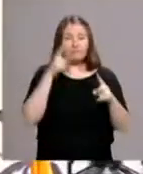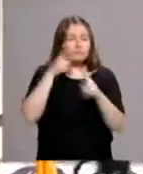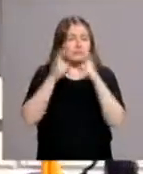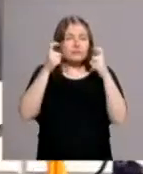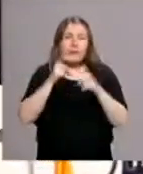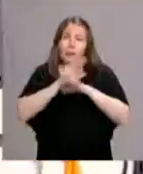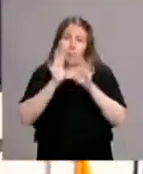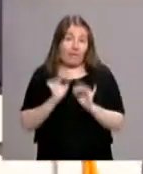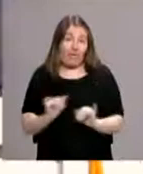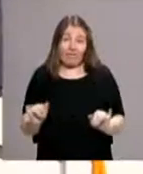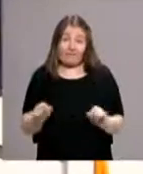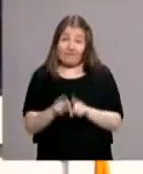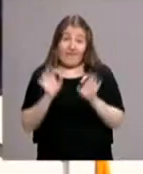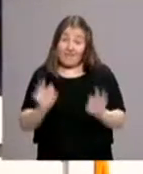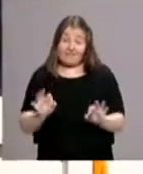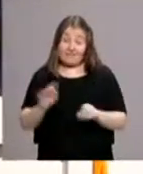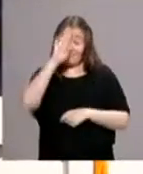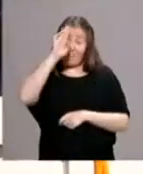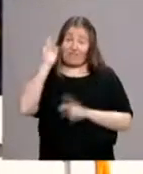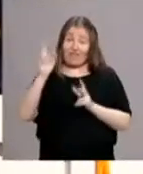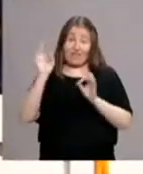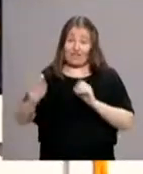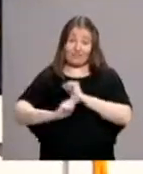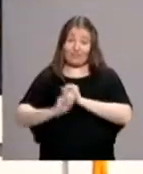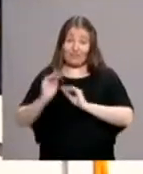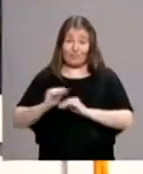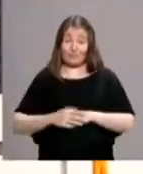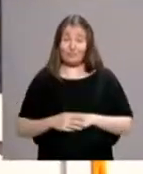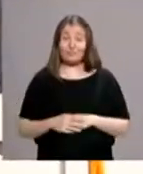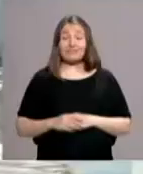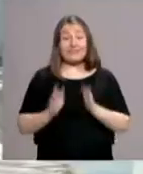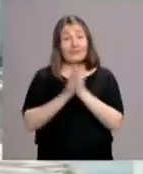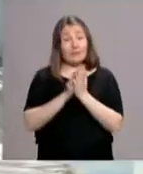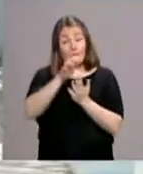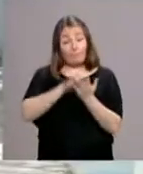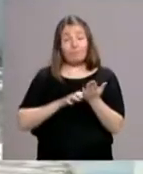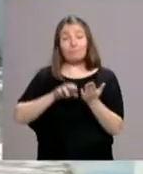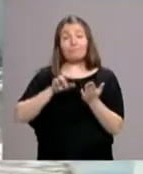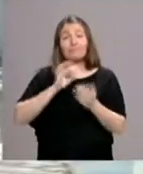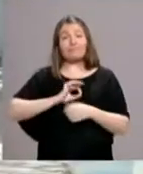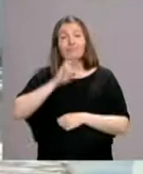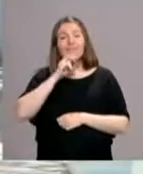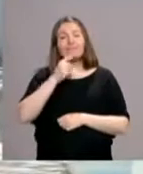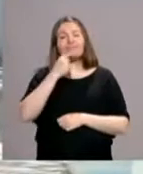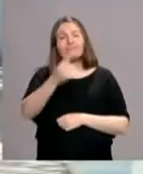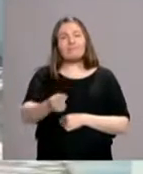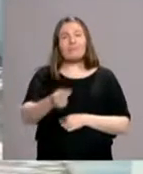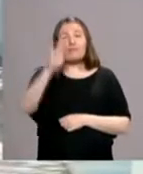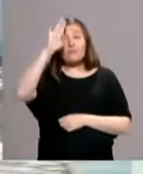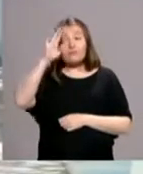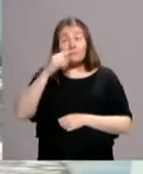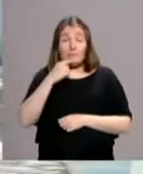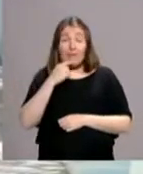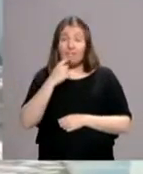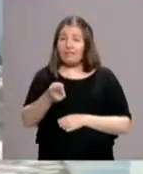es algo propio de la estrategia del Santo Padre. En el libro el Cardenal recuerda que Francisco le dijo que el diálogo es el único camino